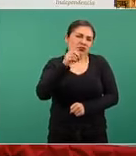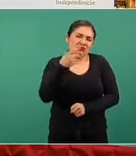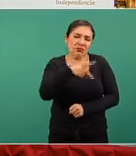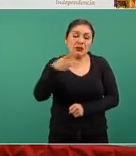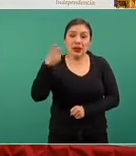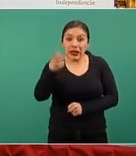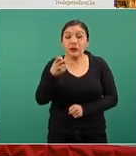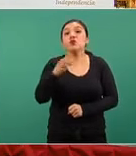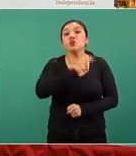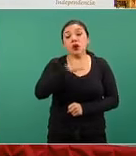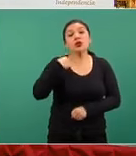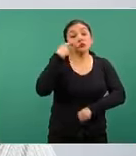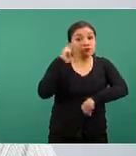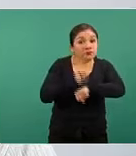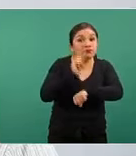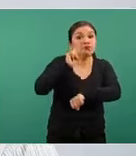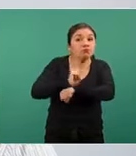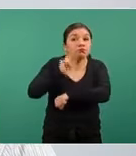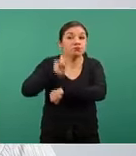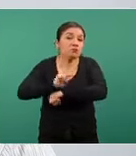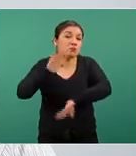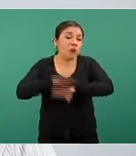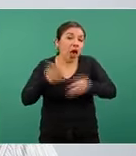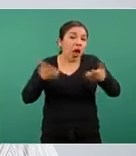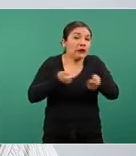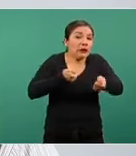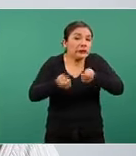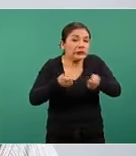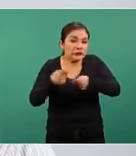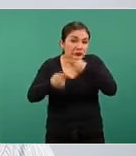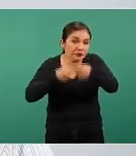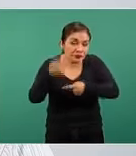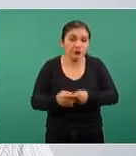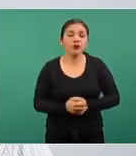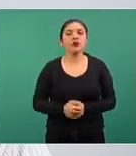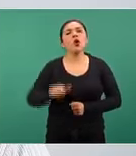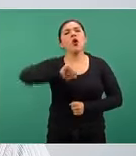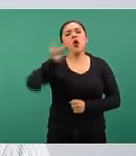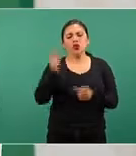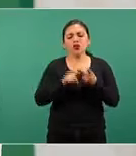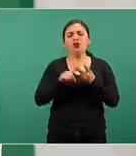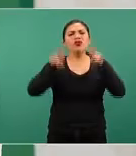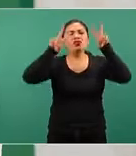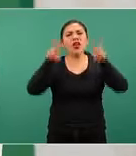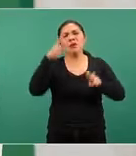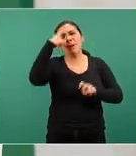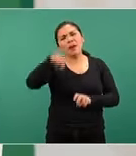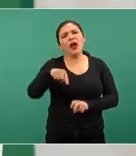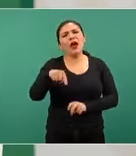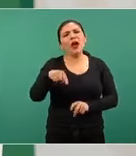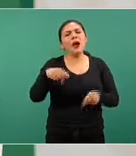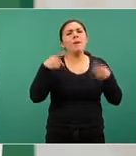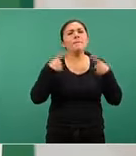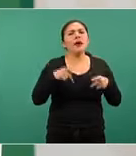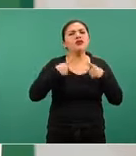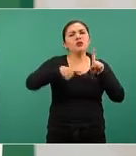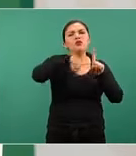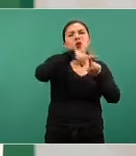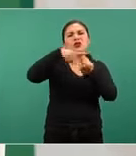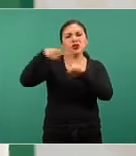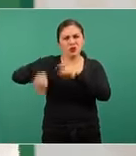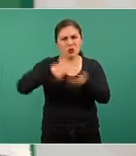estar, obviamente, vigilando, podemos estar llevando muy puntual. En el tema que comentaba, del porcentaje de positividad de la Ciudad